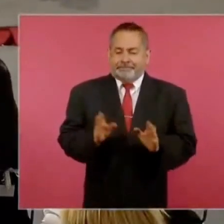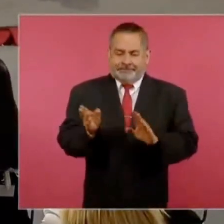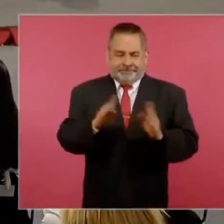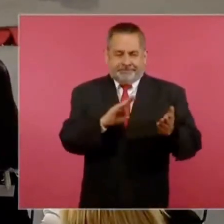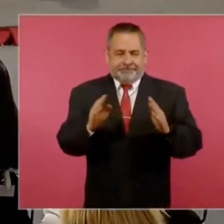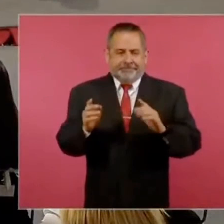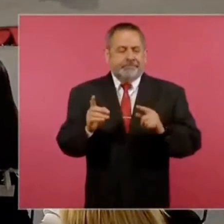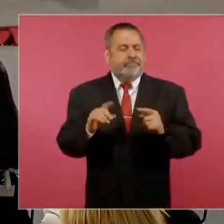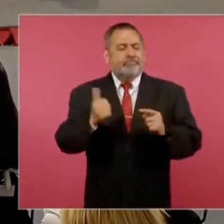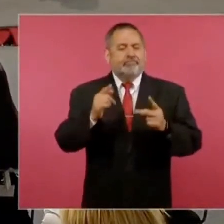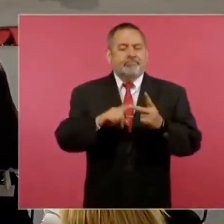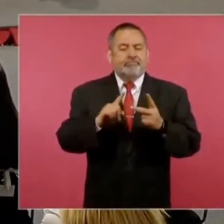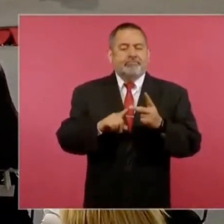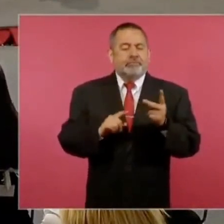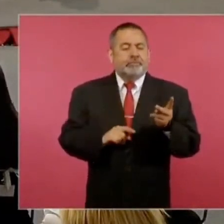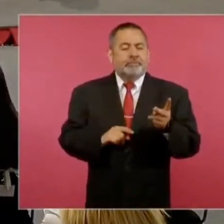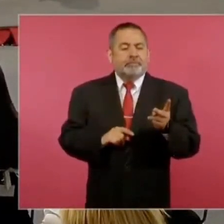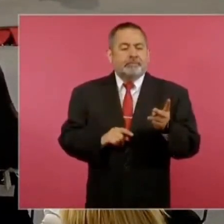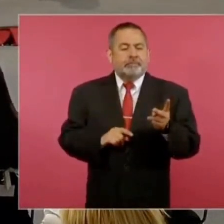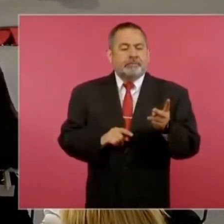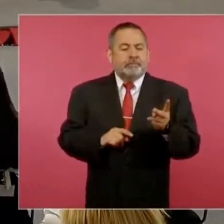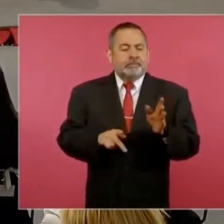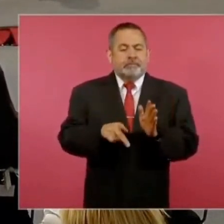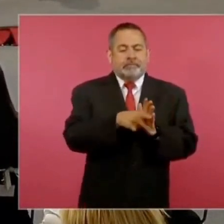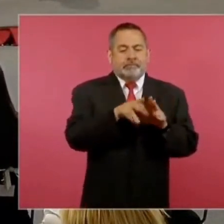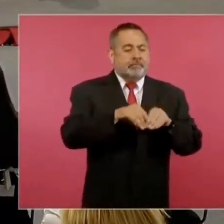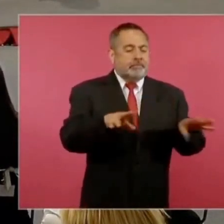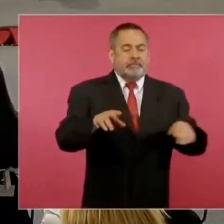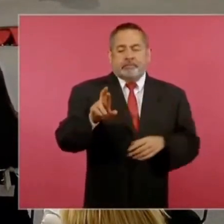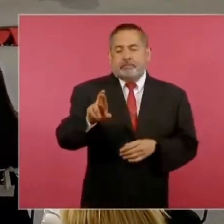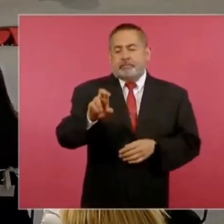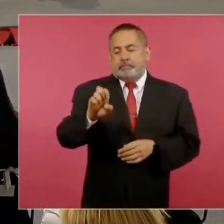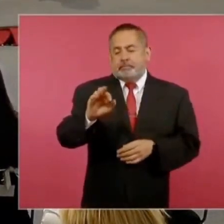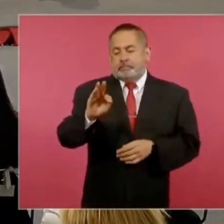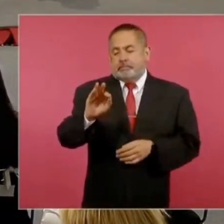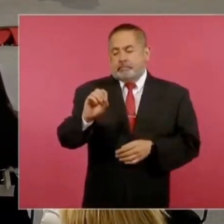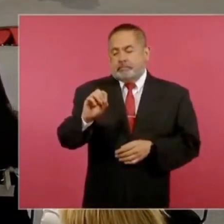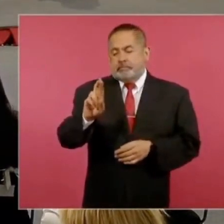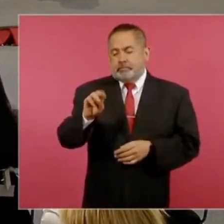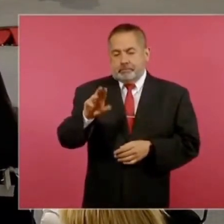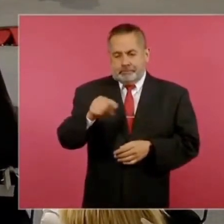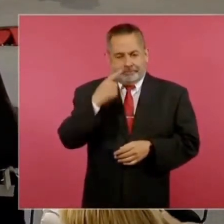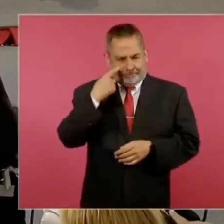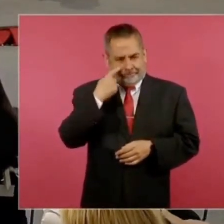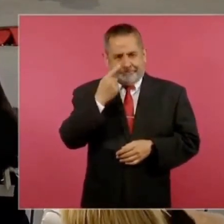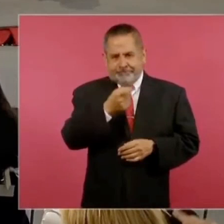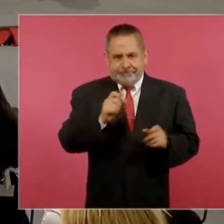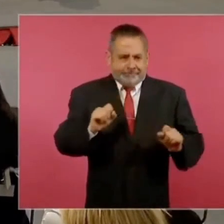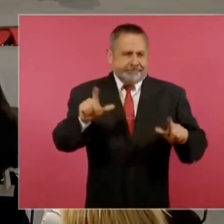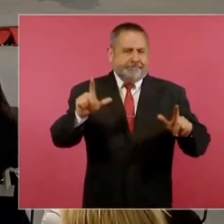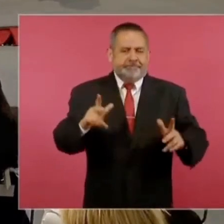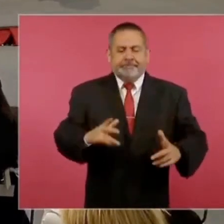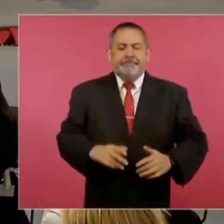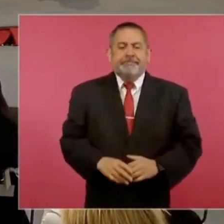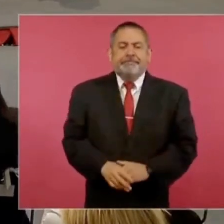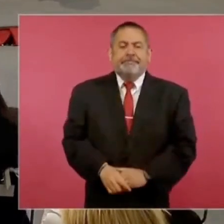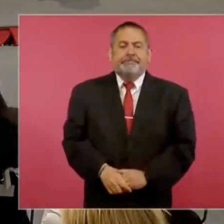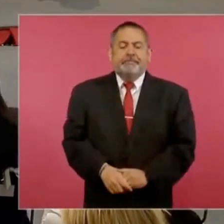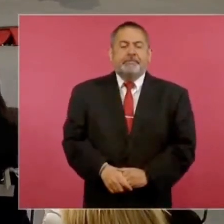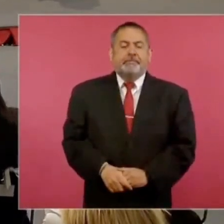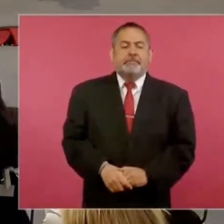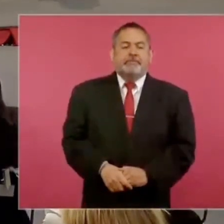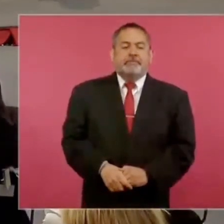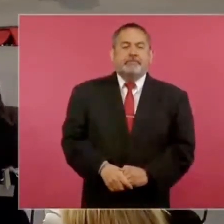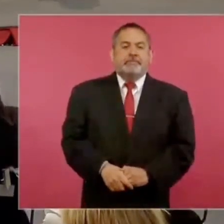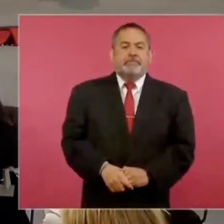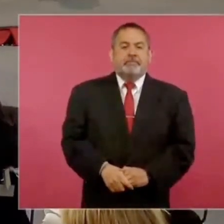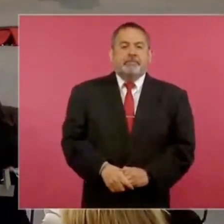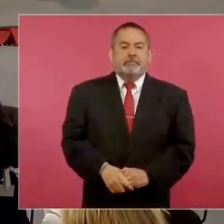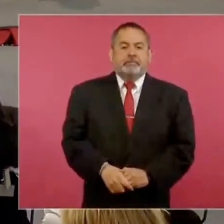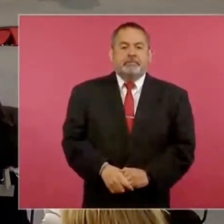Reforma